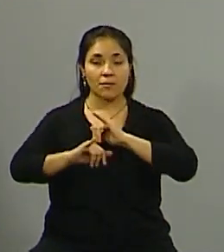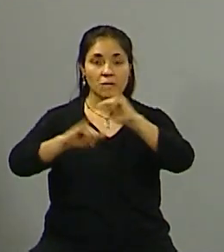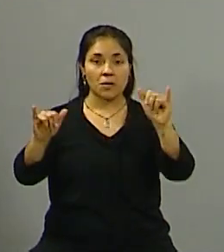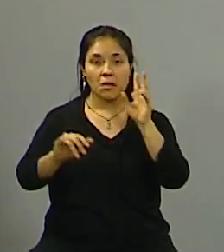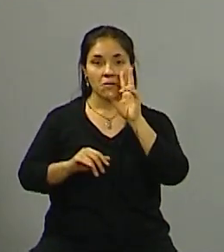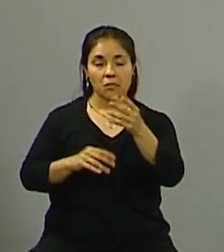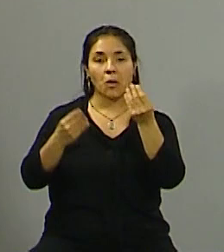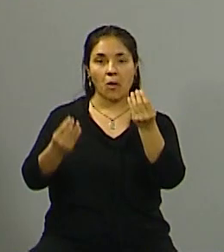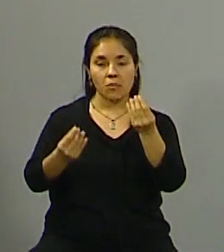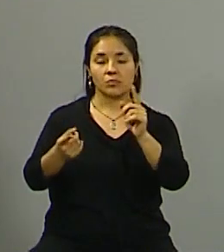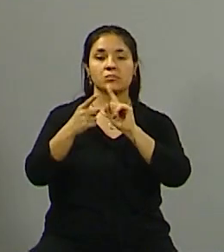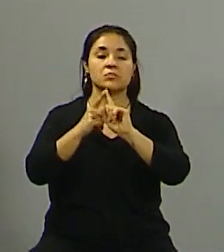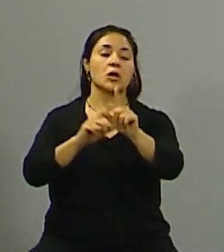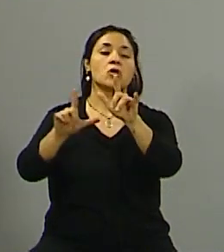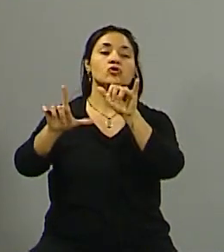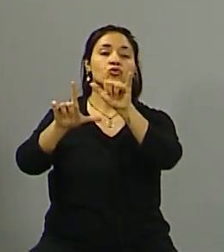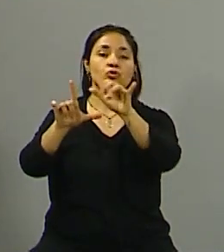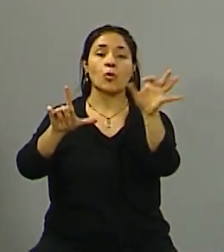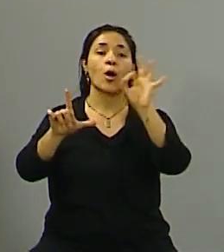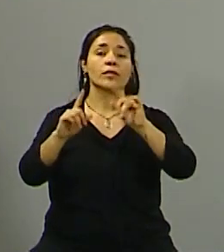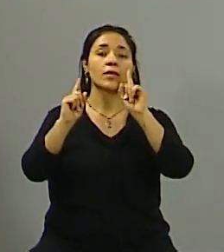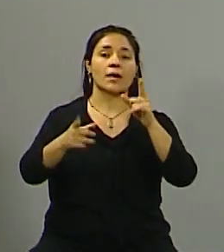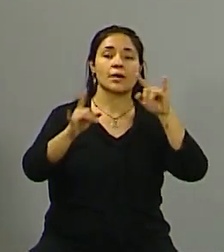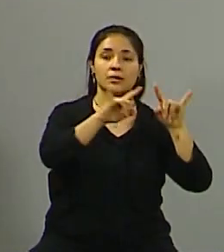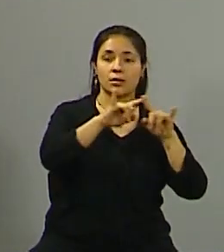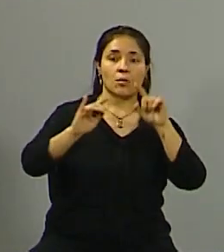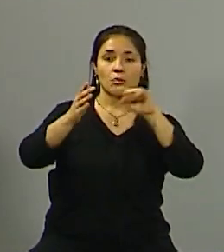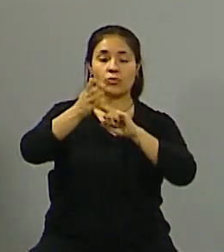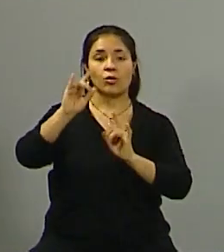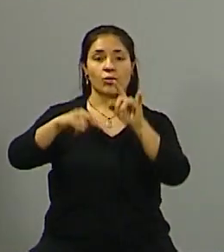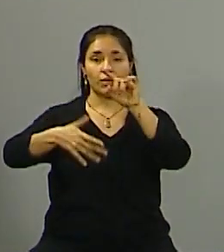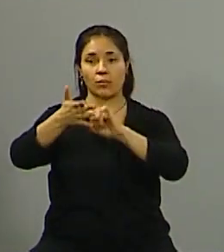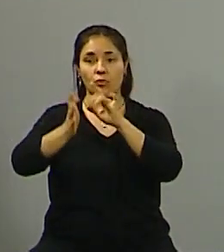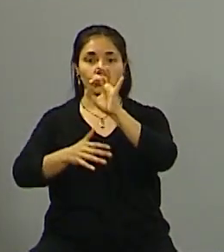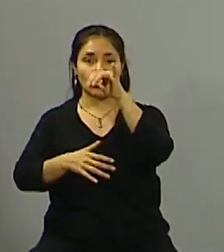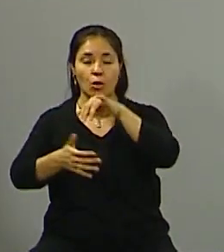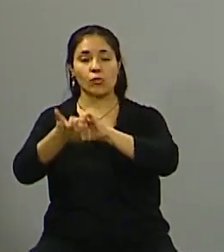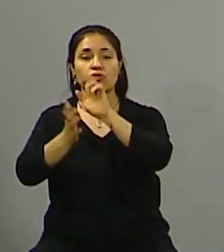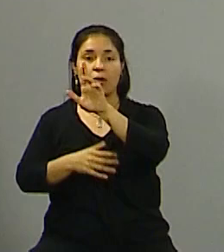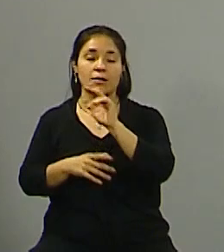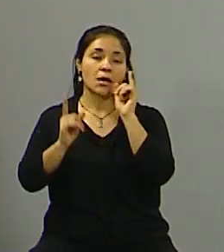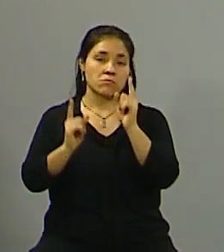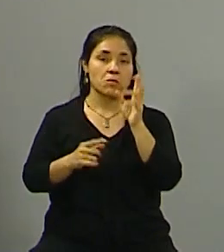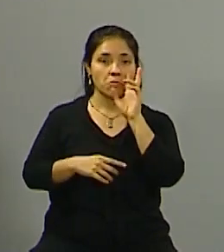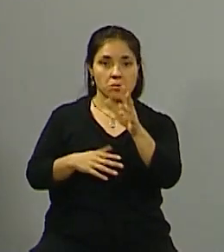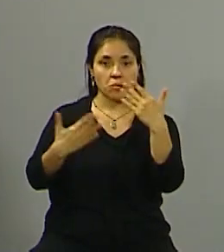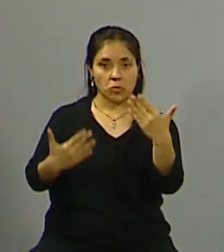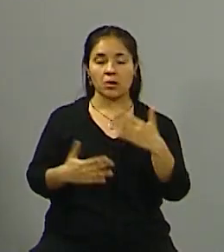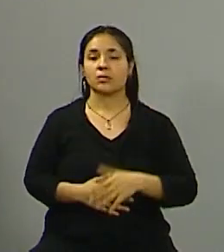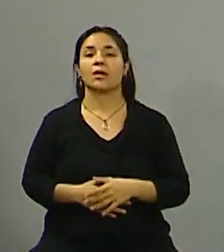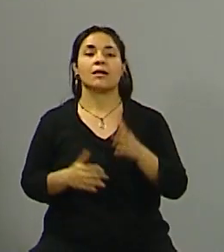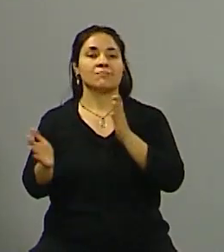.unidiversidad.com.ar lo pueden hacer y si no nos buscan en ese canal de YouTube como Unidiversidad. Paso de